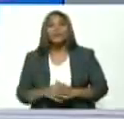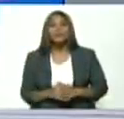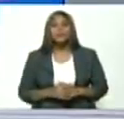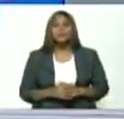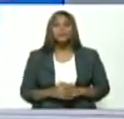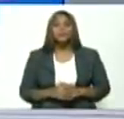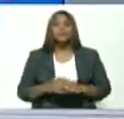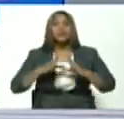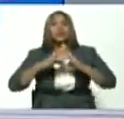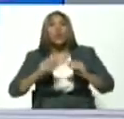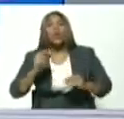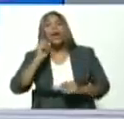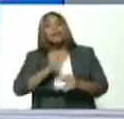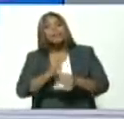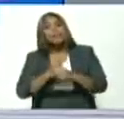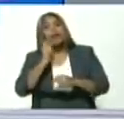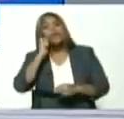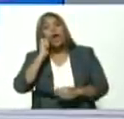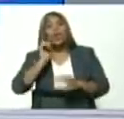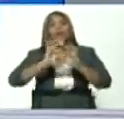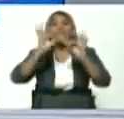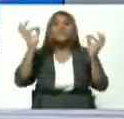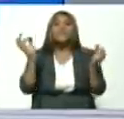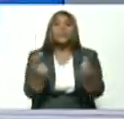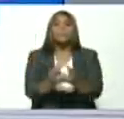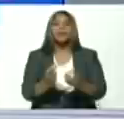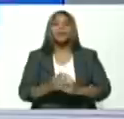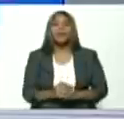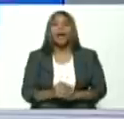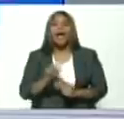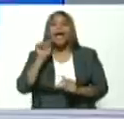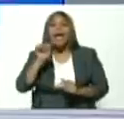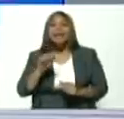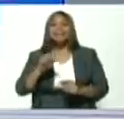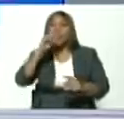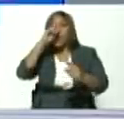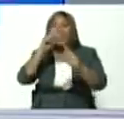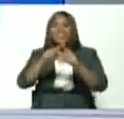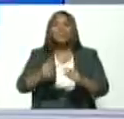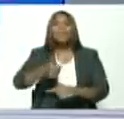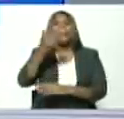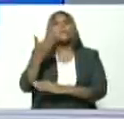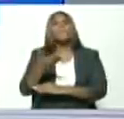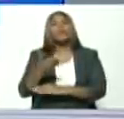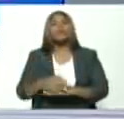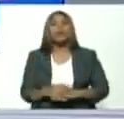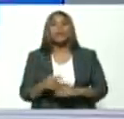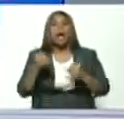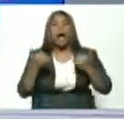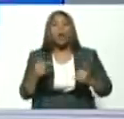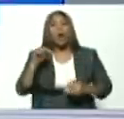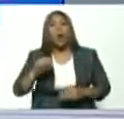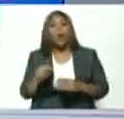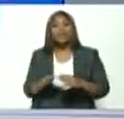la trabajadora, de la familia. Es una de las líneas fundamentales. Ahora, hoy estamos dando el paso